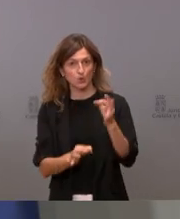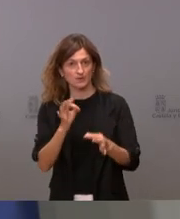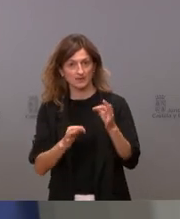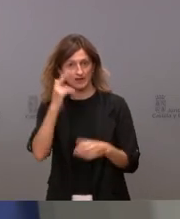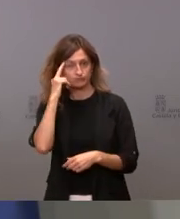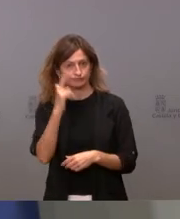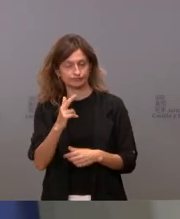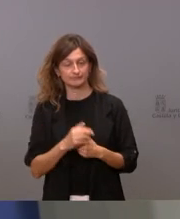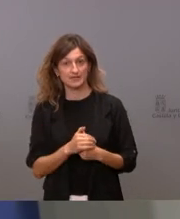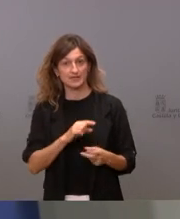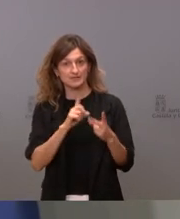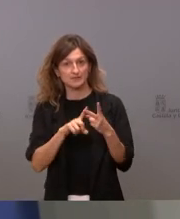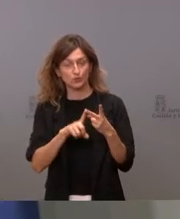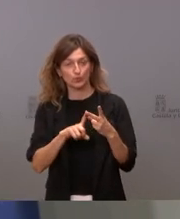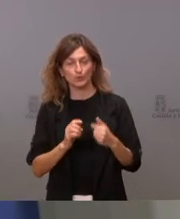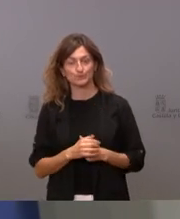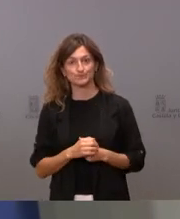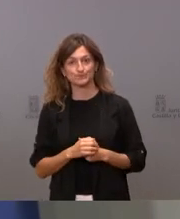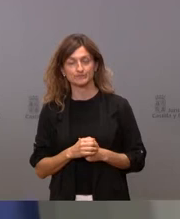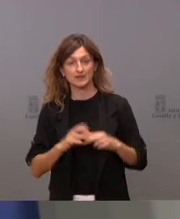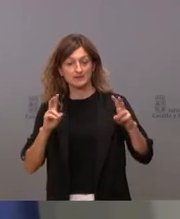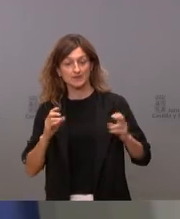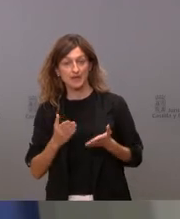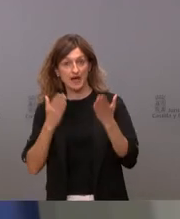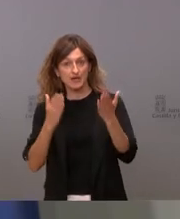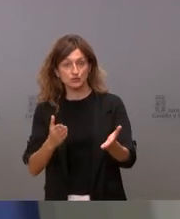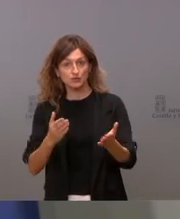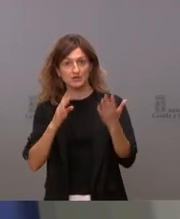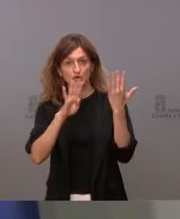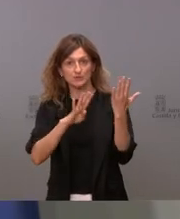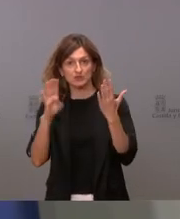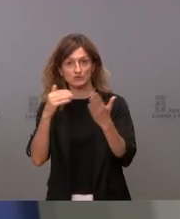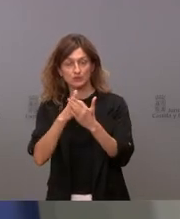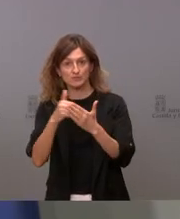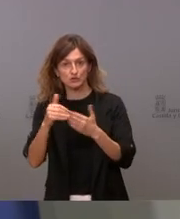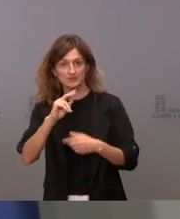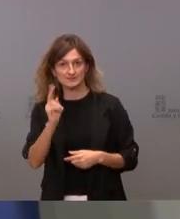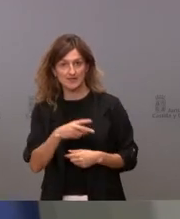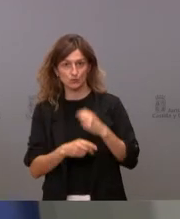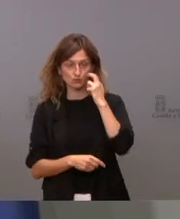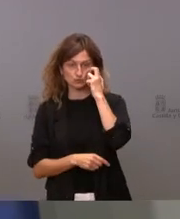en segundo lugar hemos dado ayudas por importe de 94 millones de euros